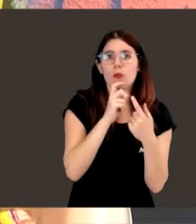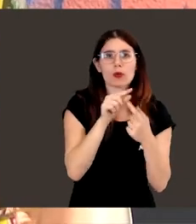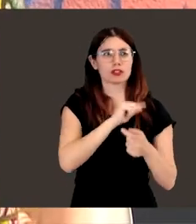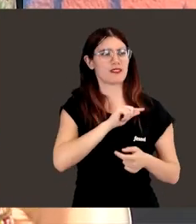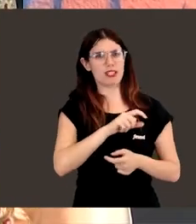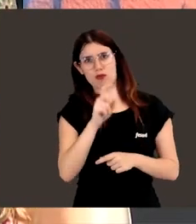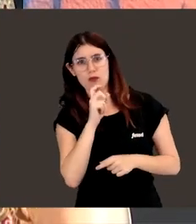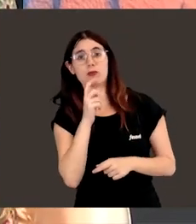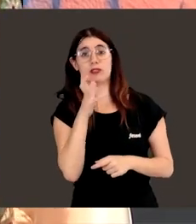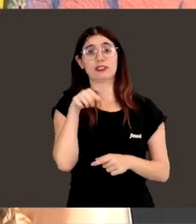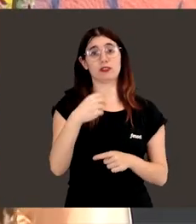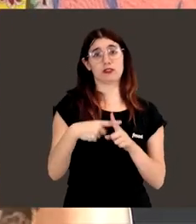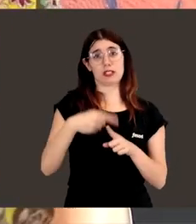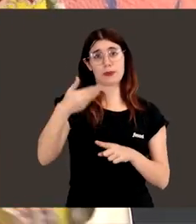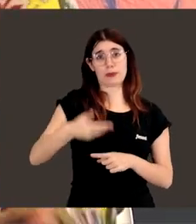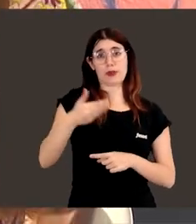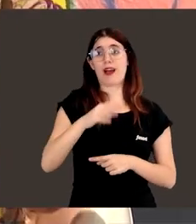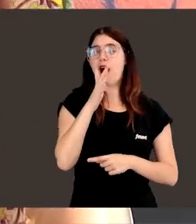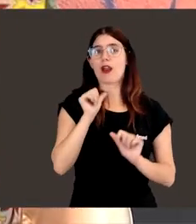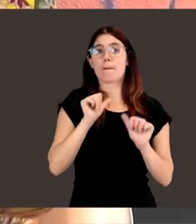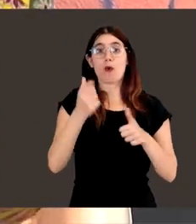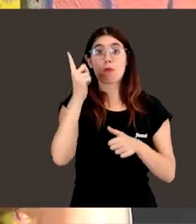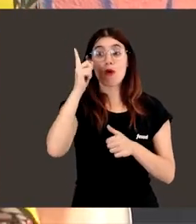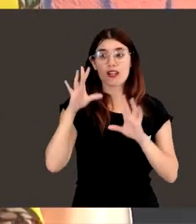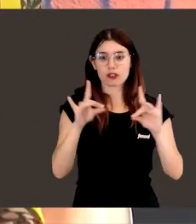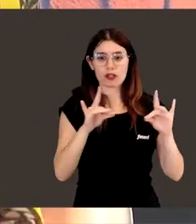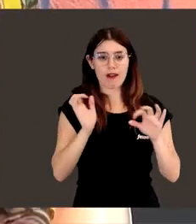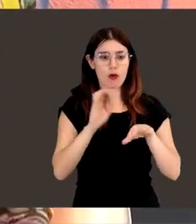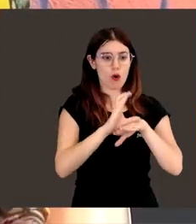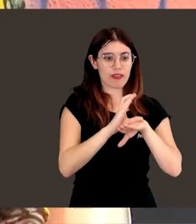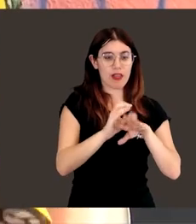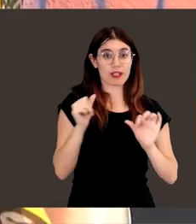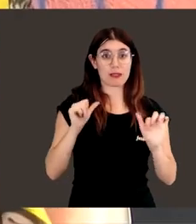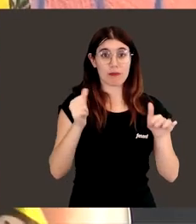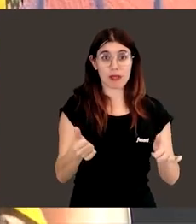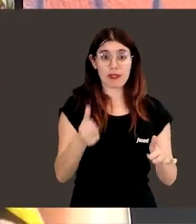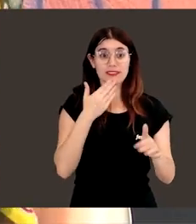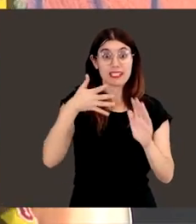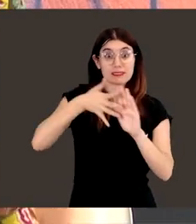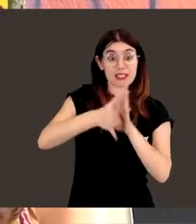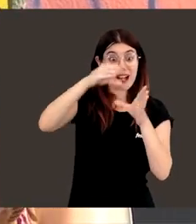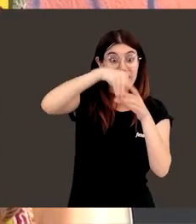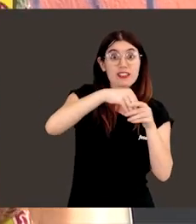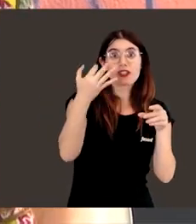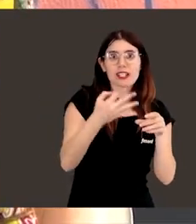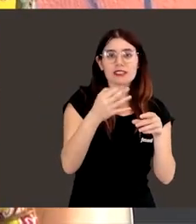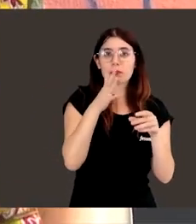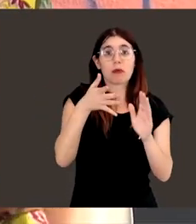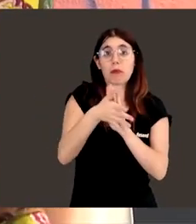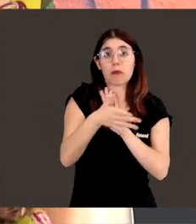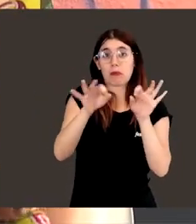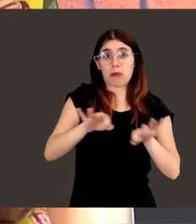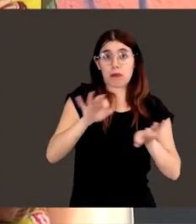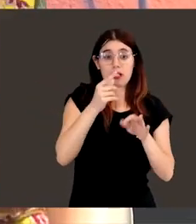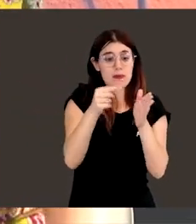Y todas las cosas que utilizan, ahora que empiezan con los móviles, con los ordenadores, que si les explicáramos... ¿Qué hay dentro? Porque es que nadie sabe esto de